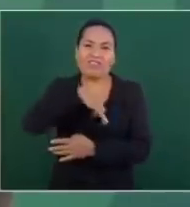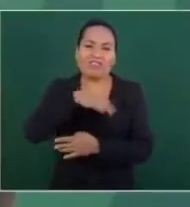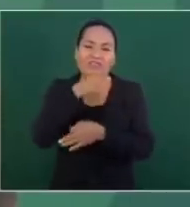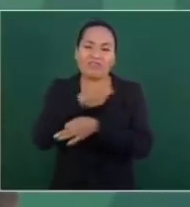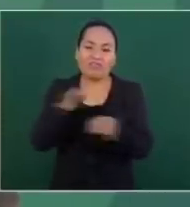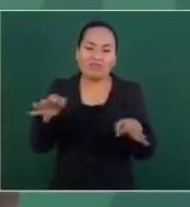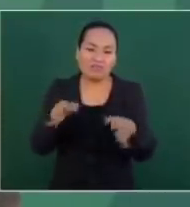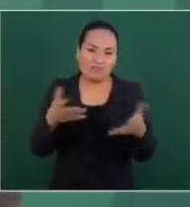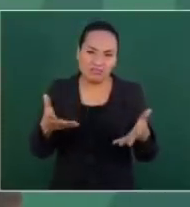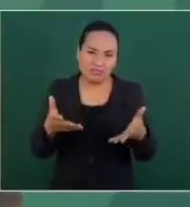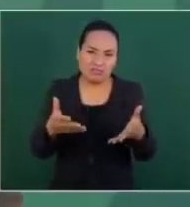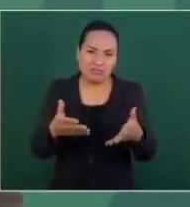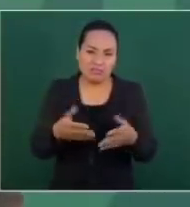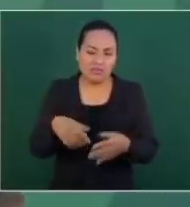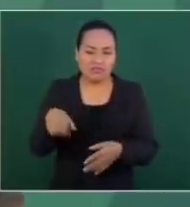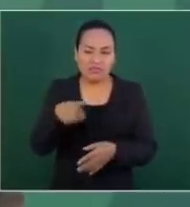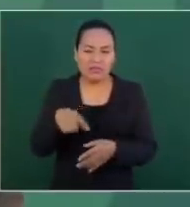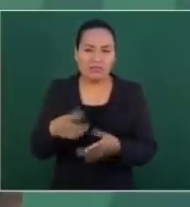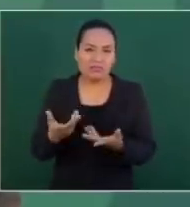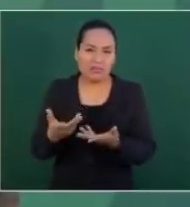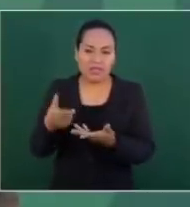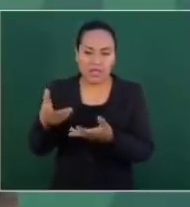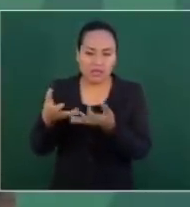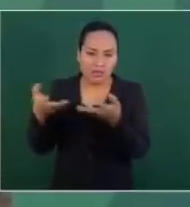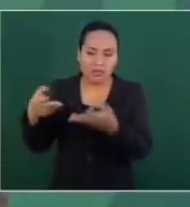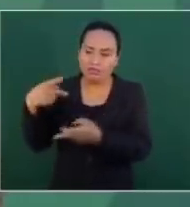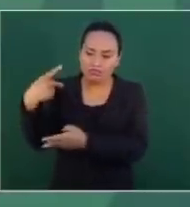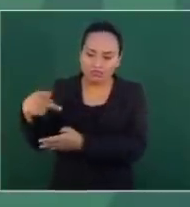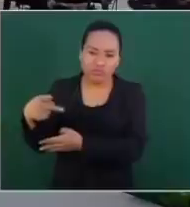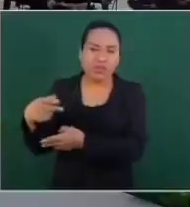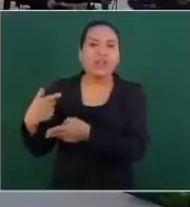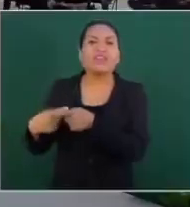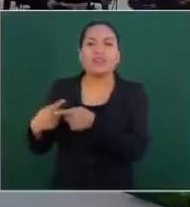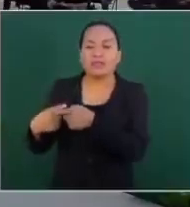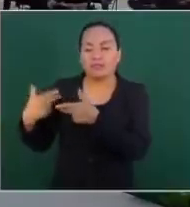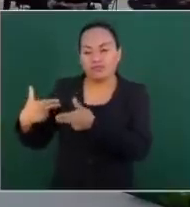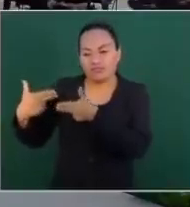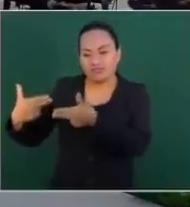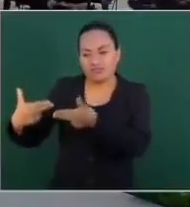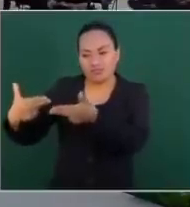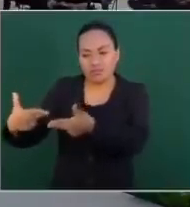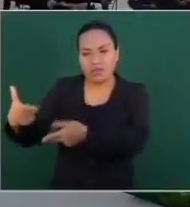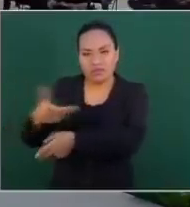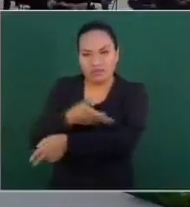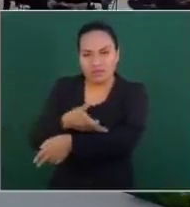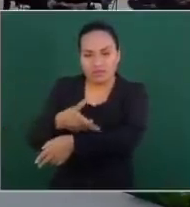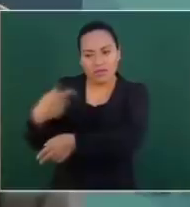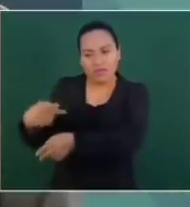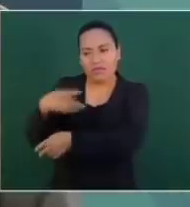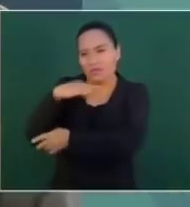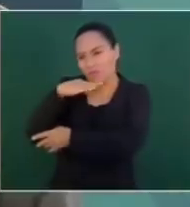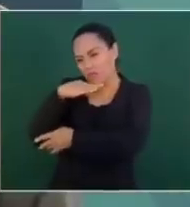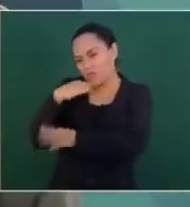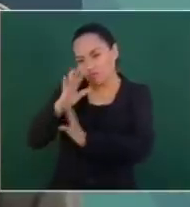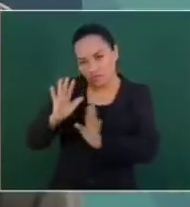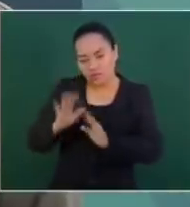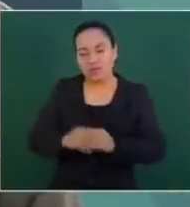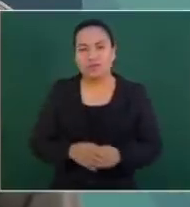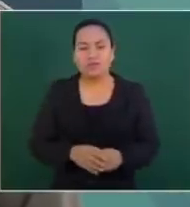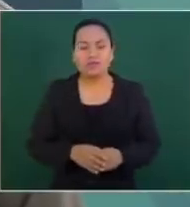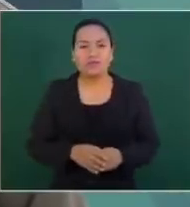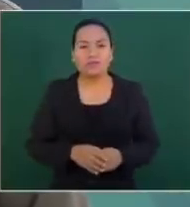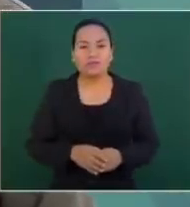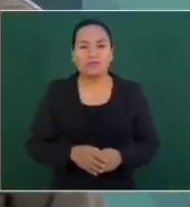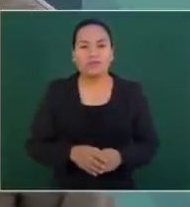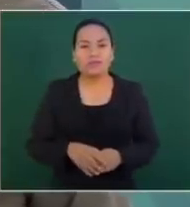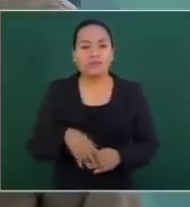reportaje. Y también aclarar que el proceso y Carmen